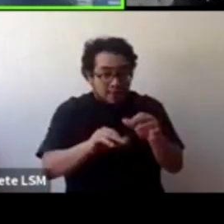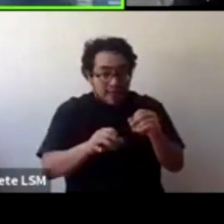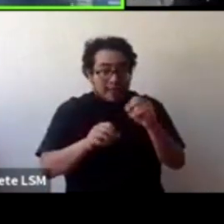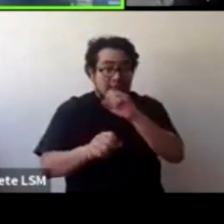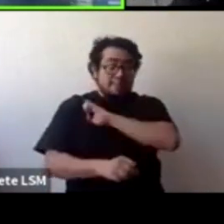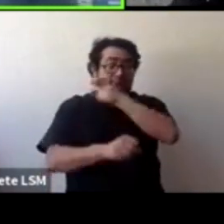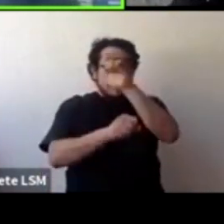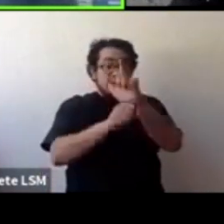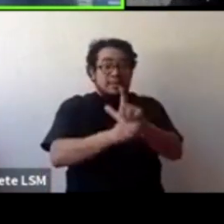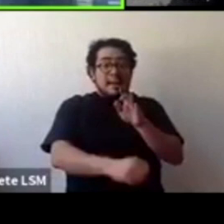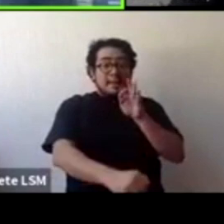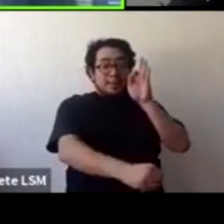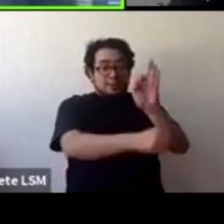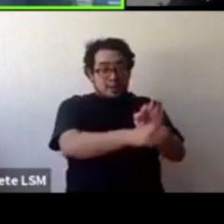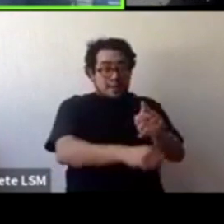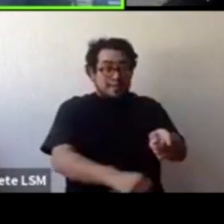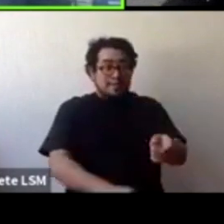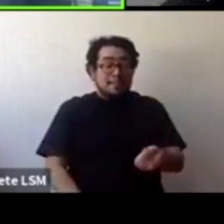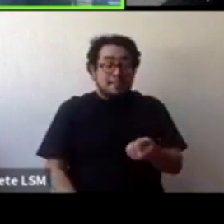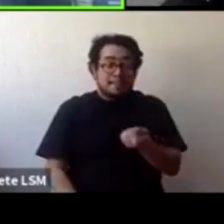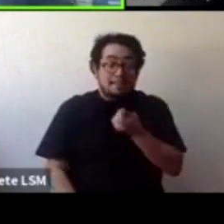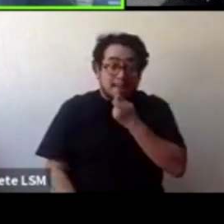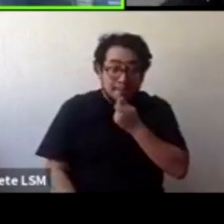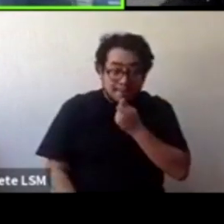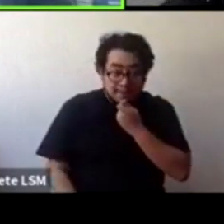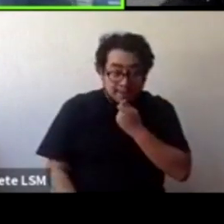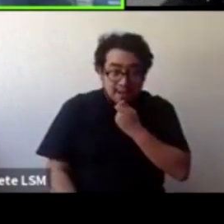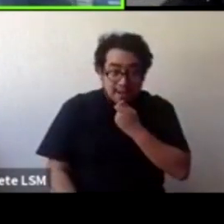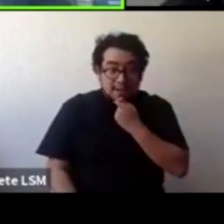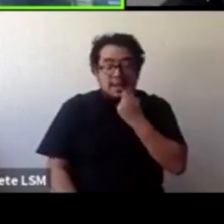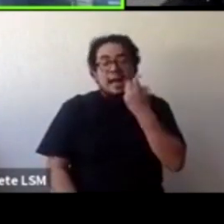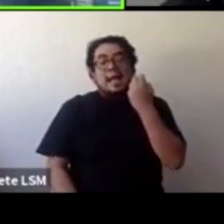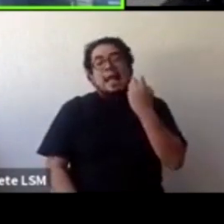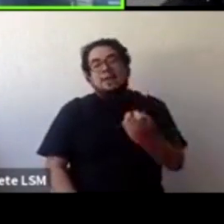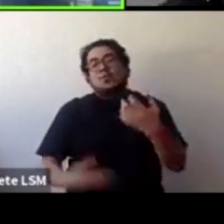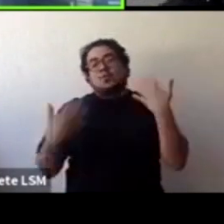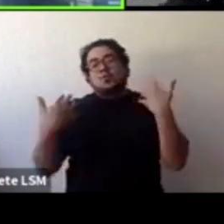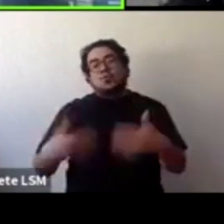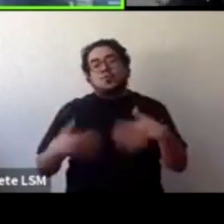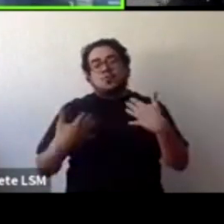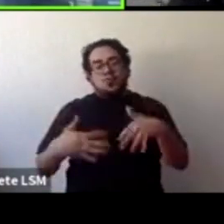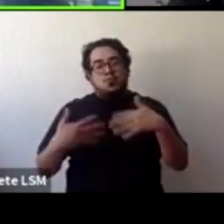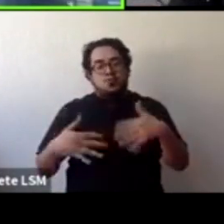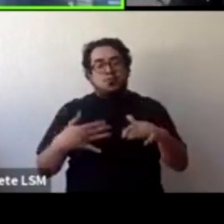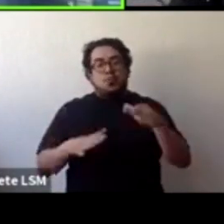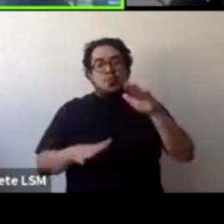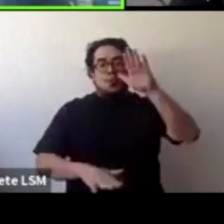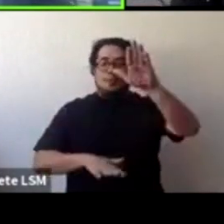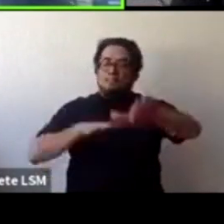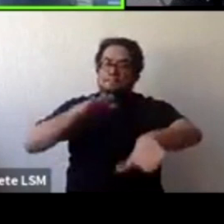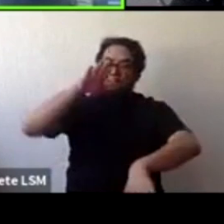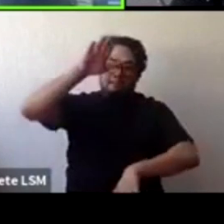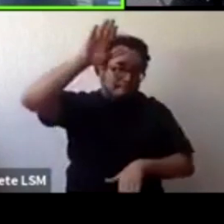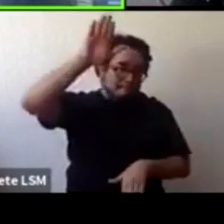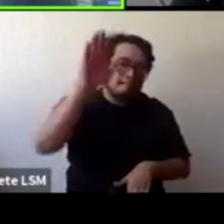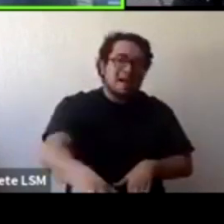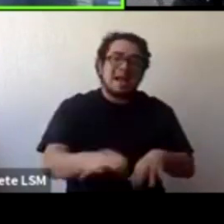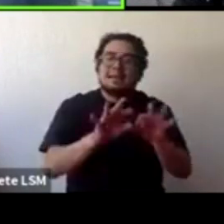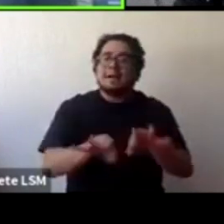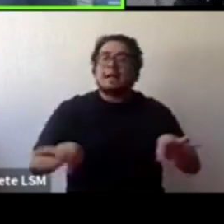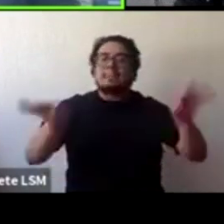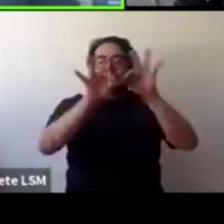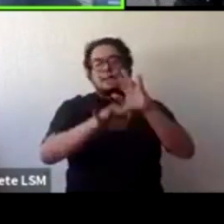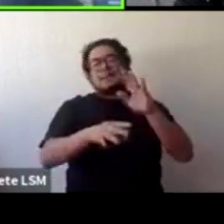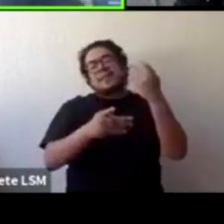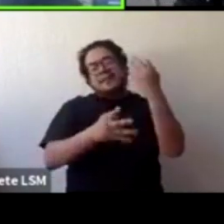y de niños, niñas y adolescentes se me hace un paso muy grande para dar y bueno, por supuesto nos falta mucho que caminar y